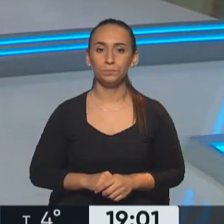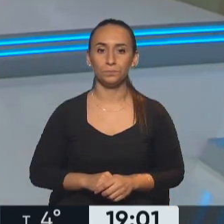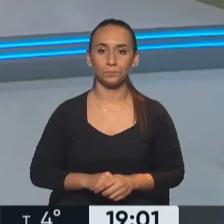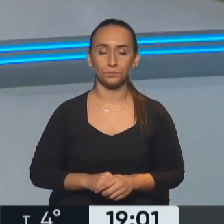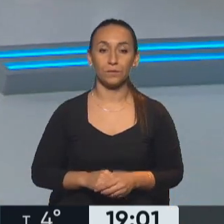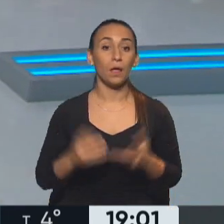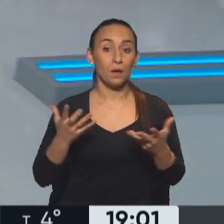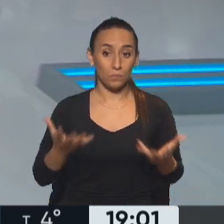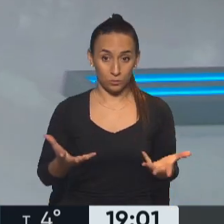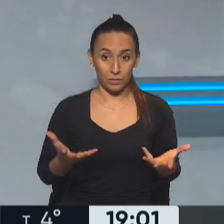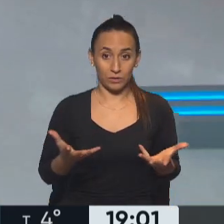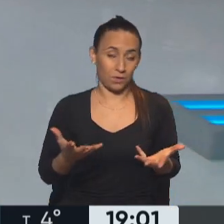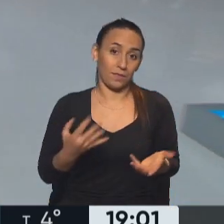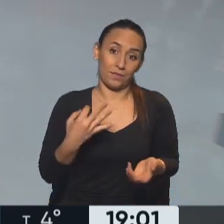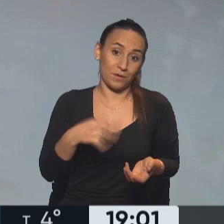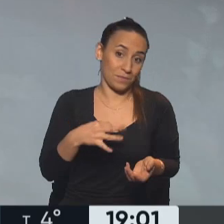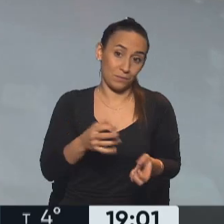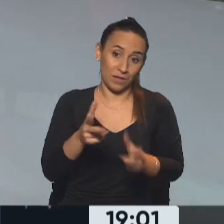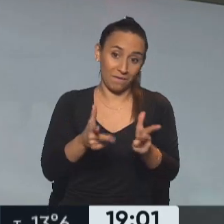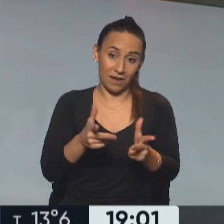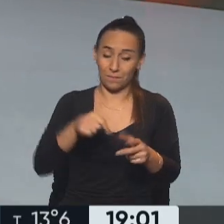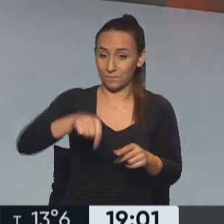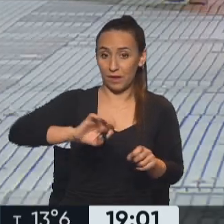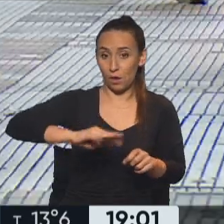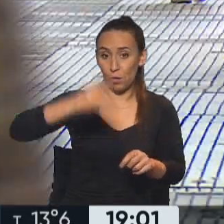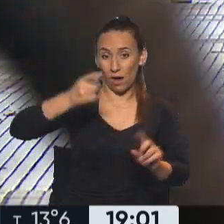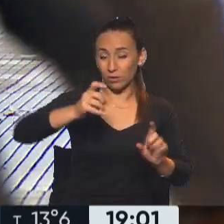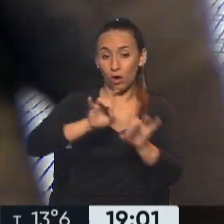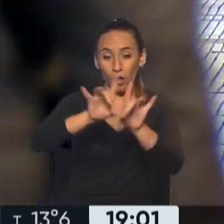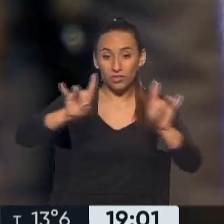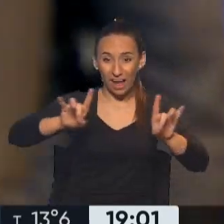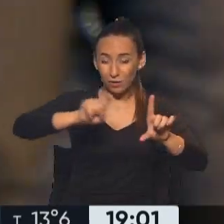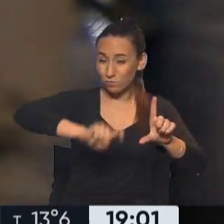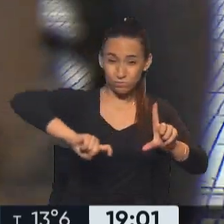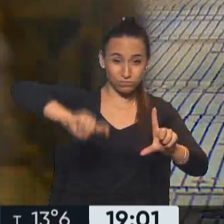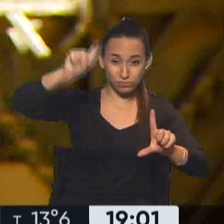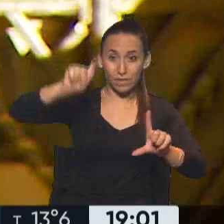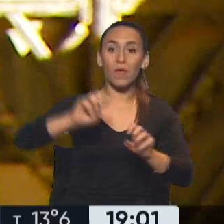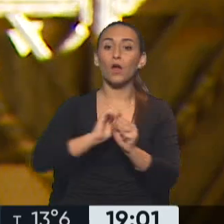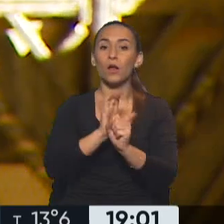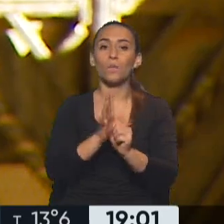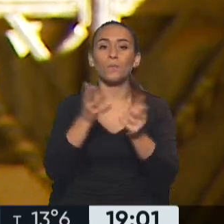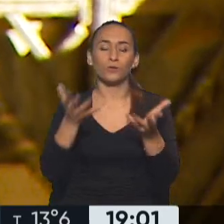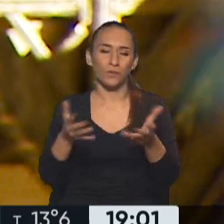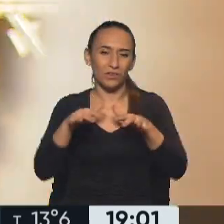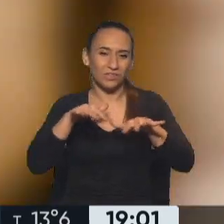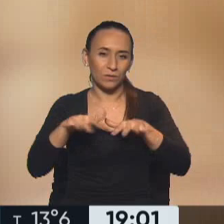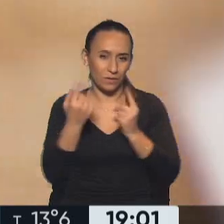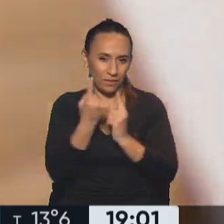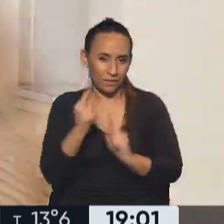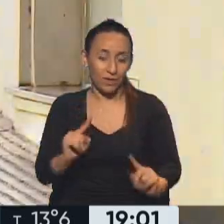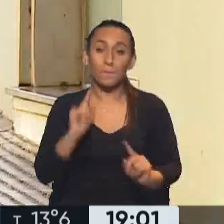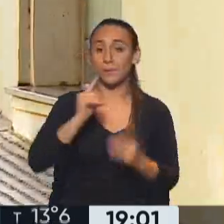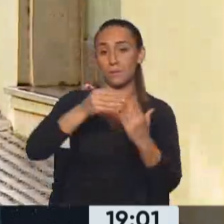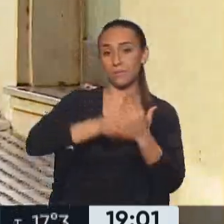Y por supuesto que hay que hablar de la cuarta ola de coronavirus. circunstancias cambiaron, claro, pero hay recomendaciones